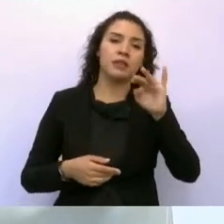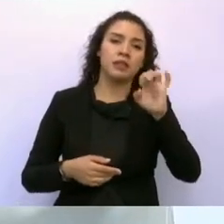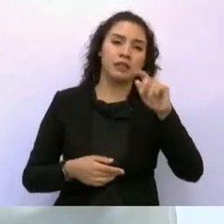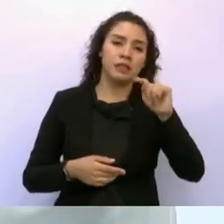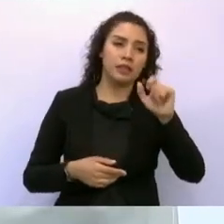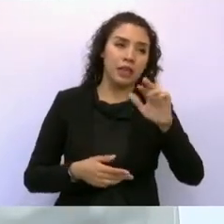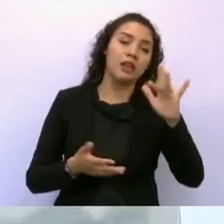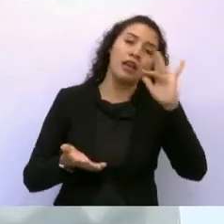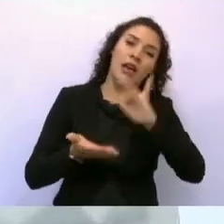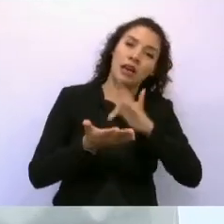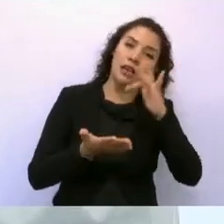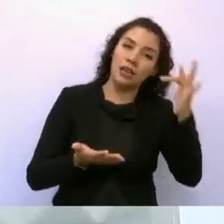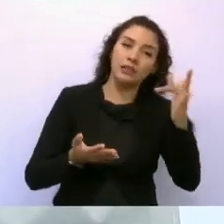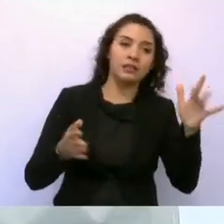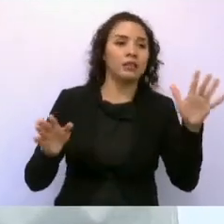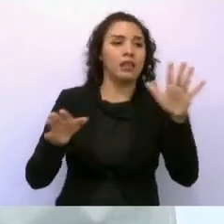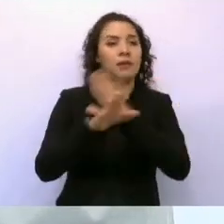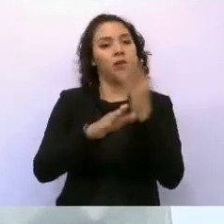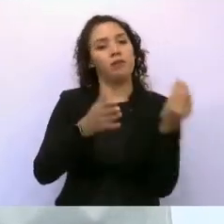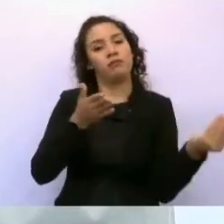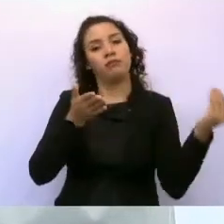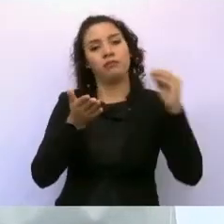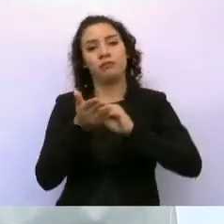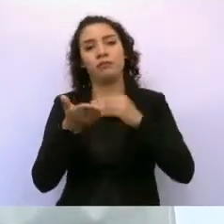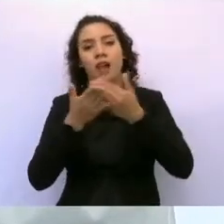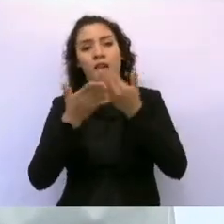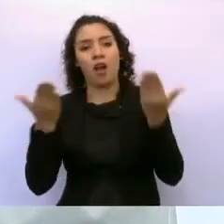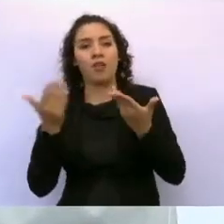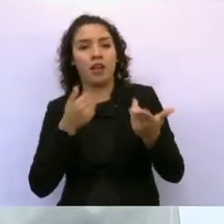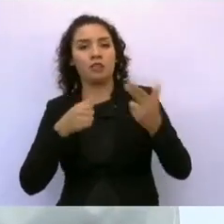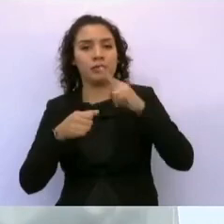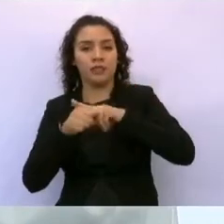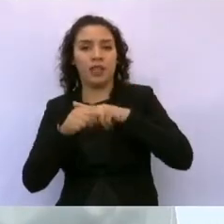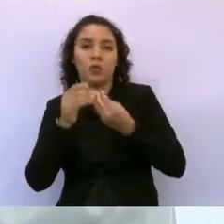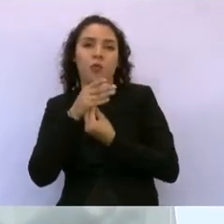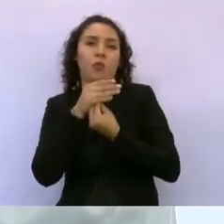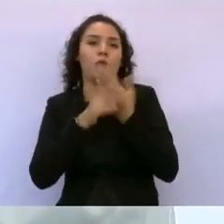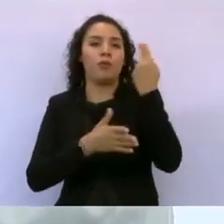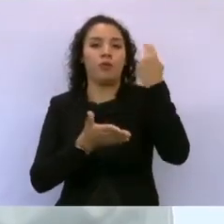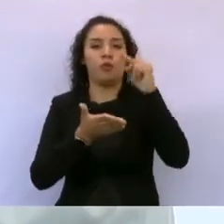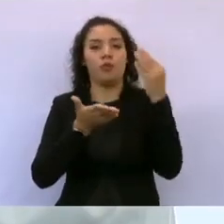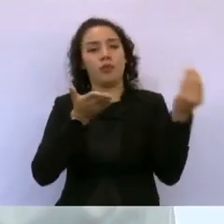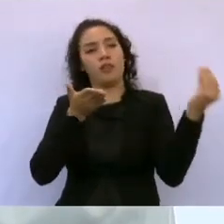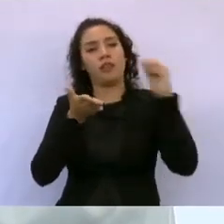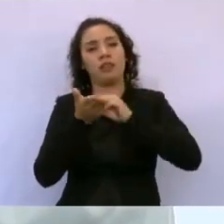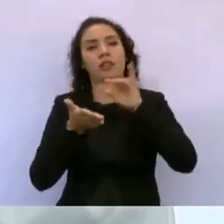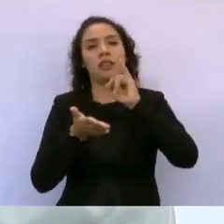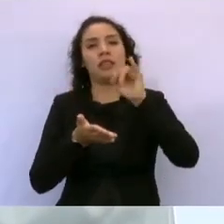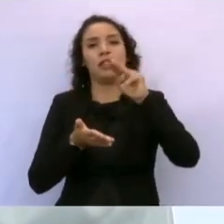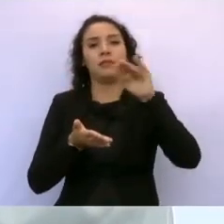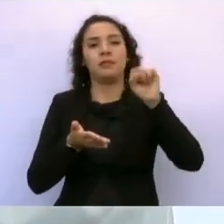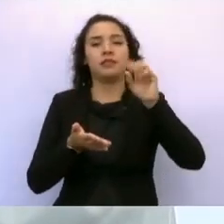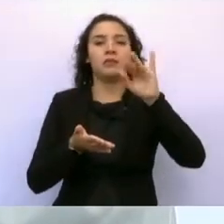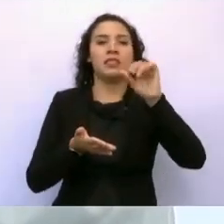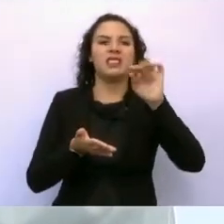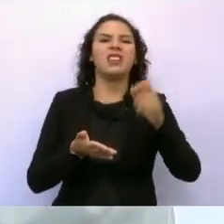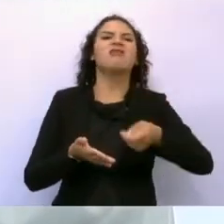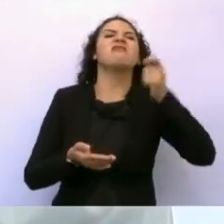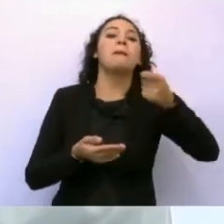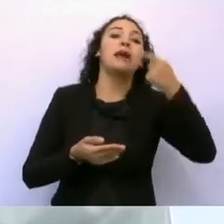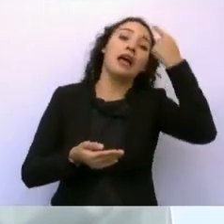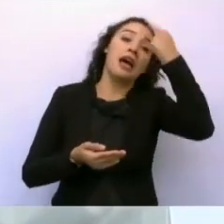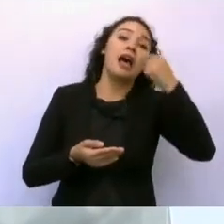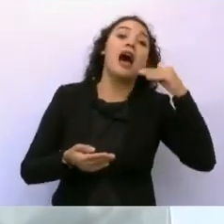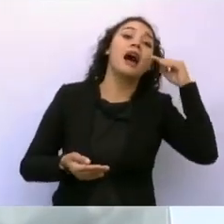pilares que da solidez a las acciones médicas. Con la llegada de INSS-Bienestar a Tampico, se tiene